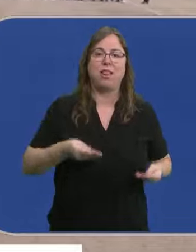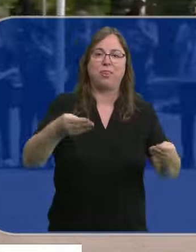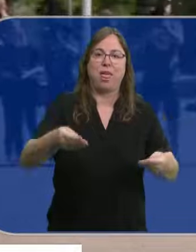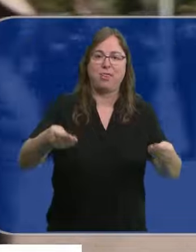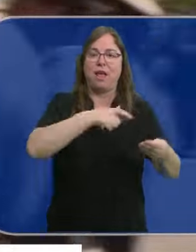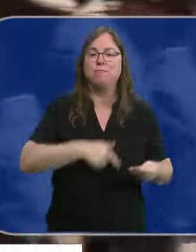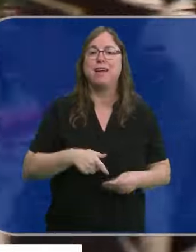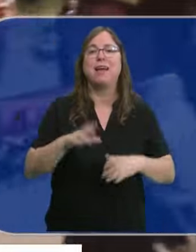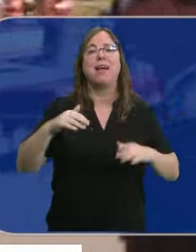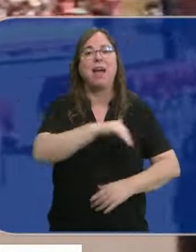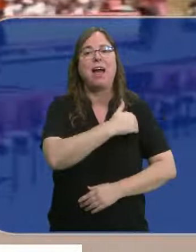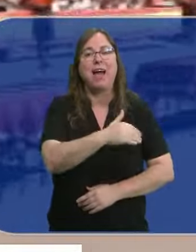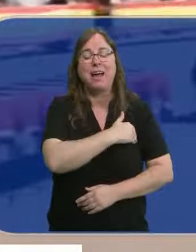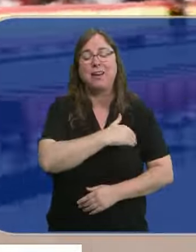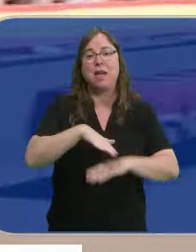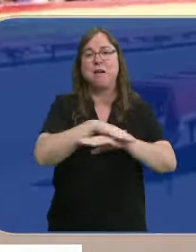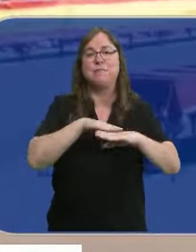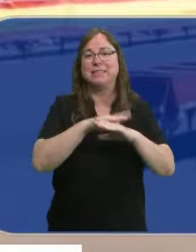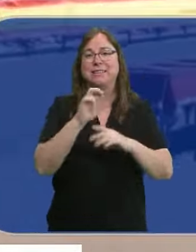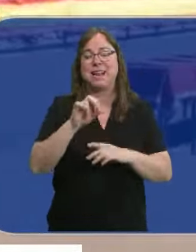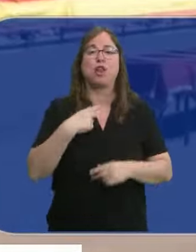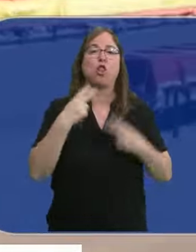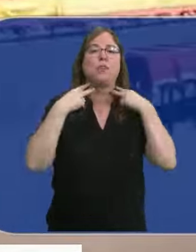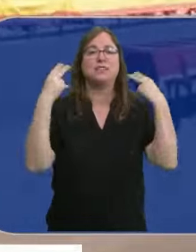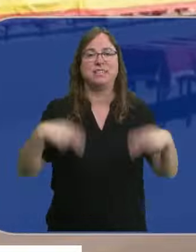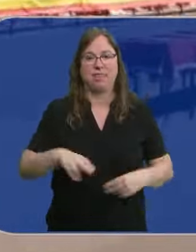en la Academia General Básica de Sufóficiales de Talán, en Yale.